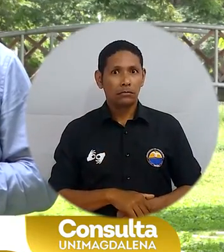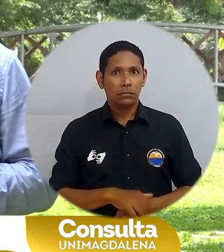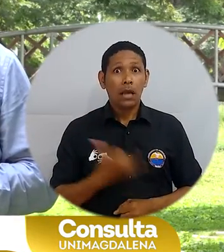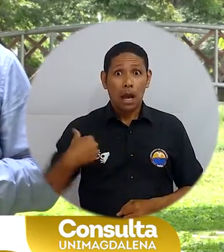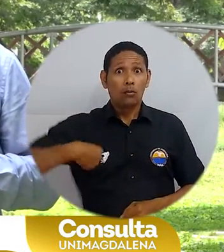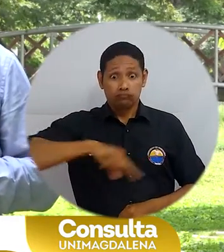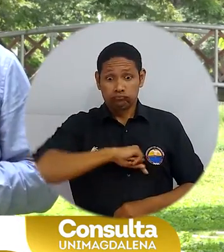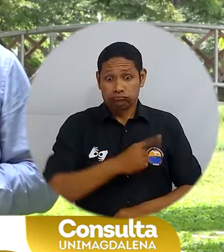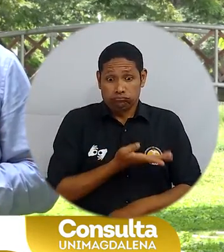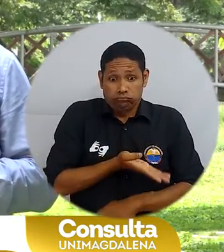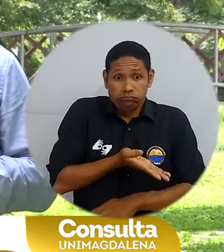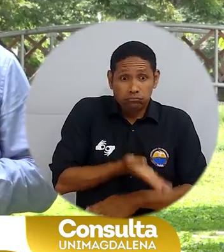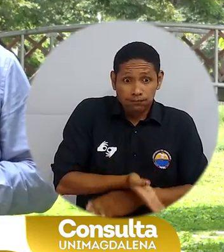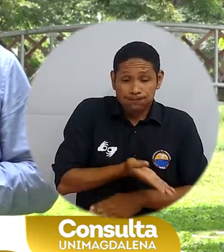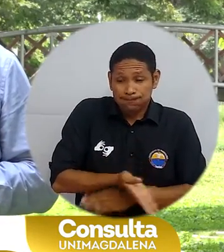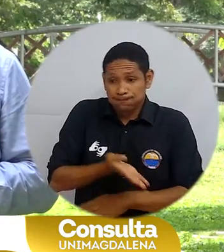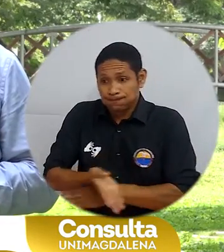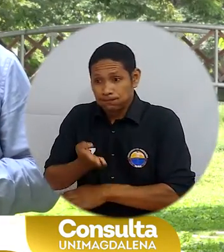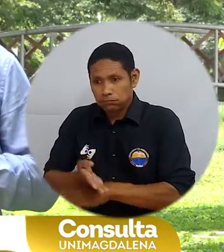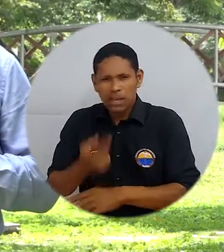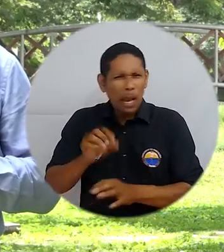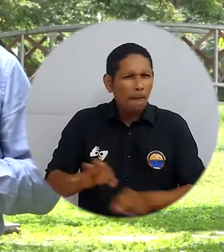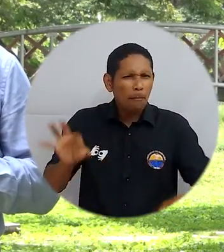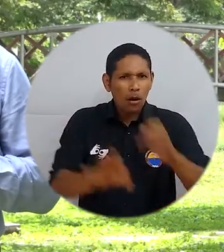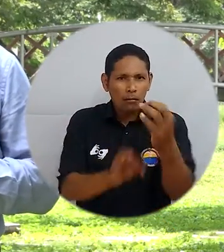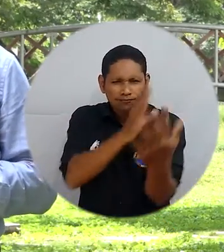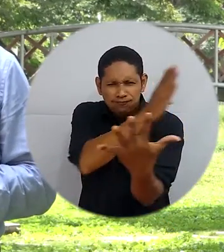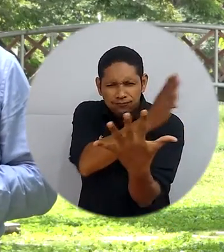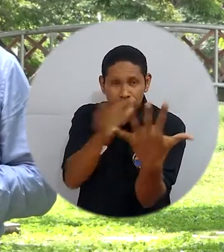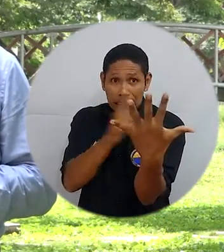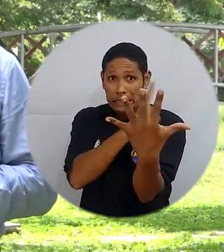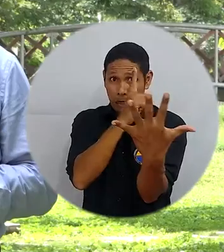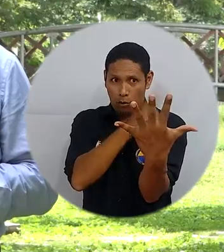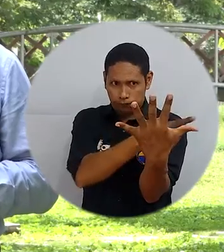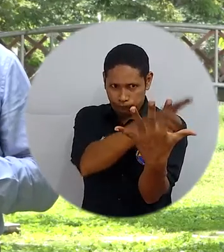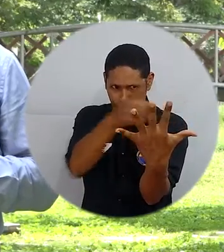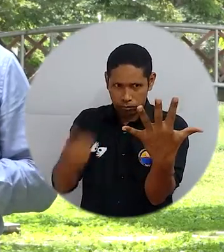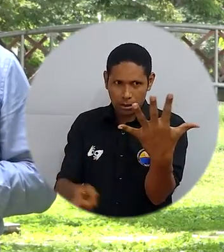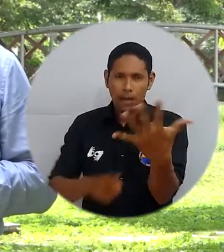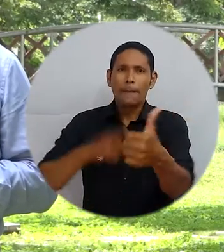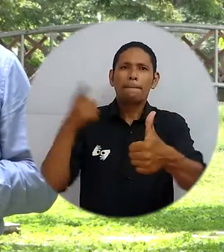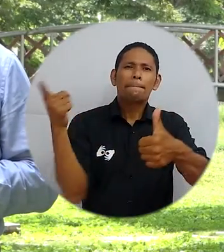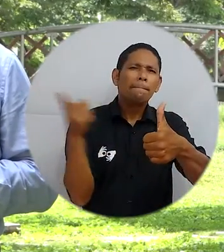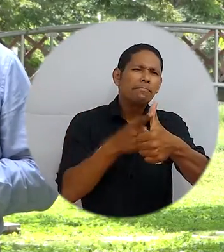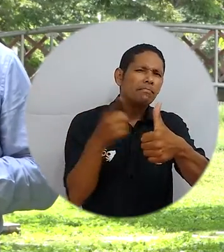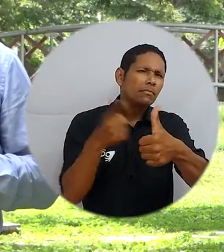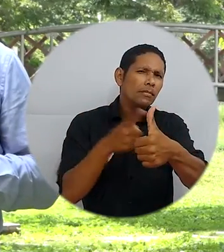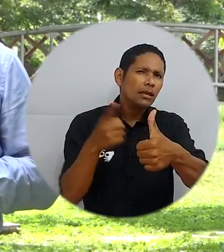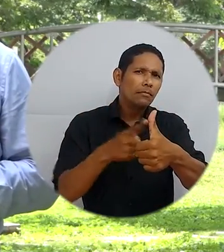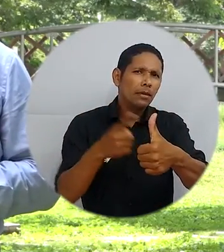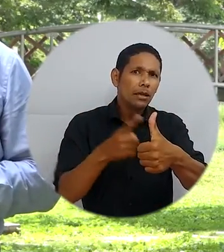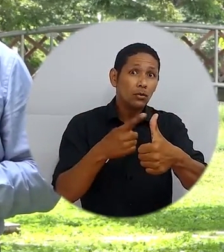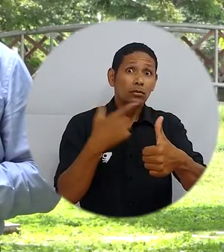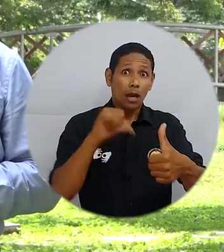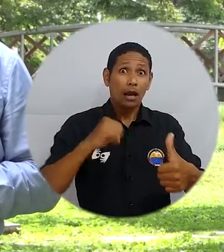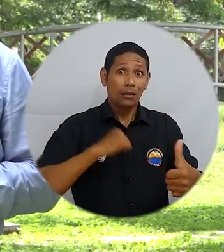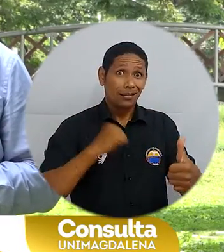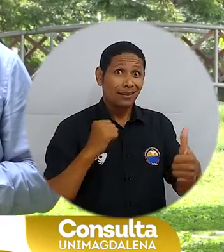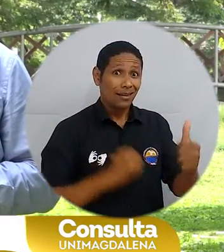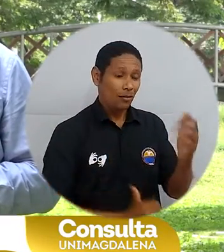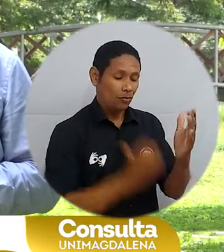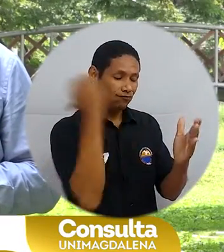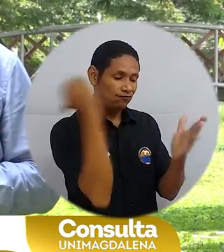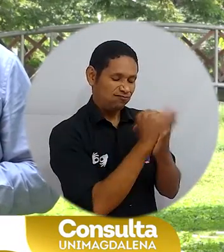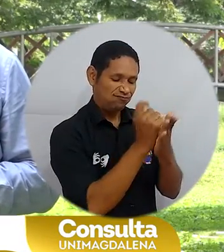tenemos unas propuestas encaminadas a cinco líneas estratégicas de acción. La primera, con la acreditación,